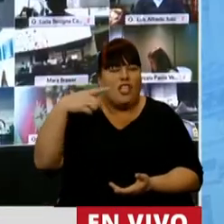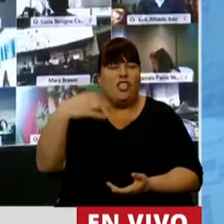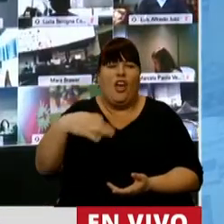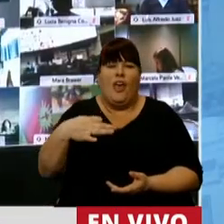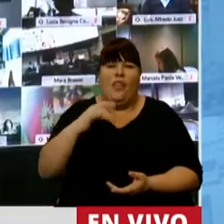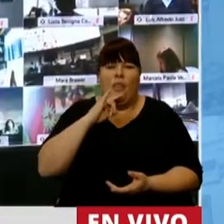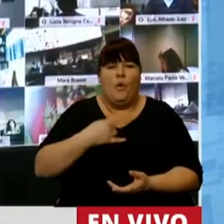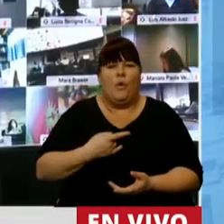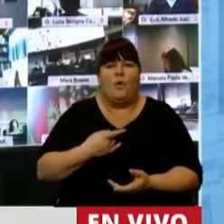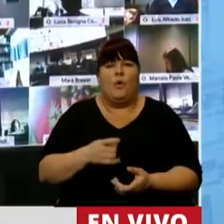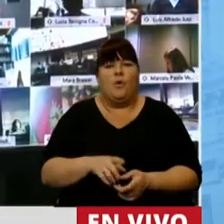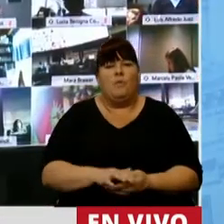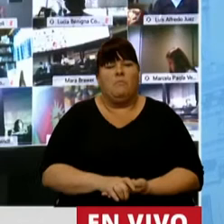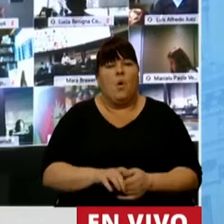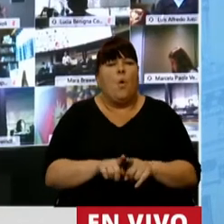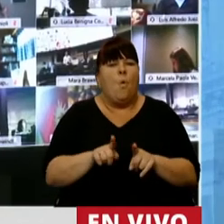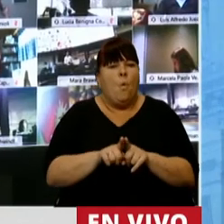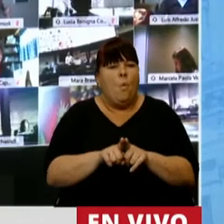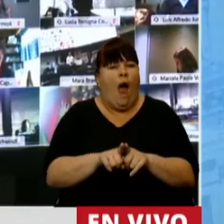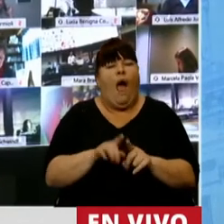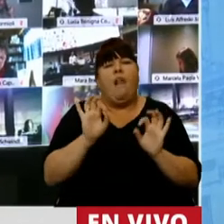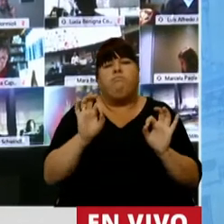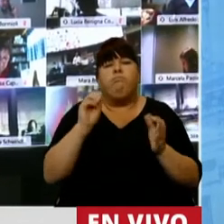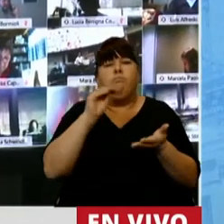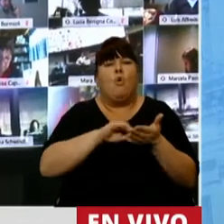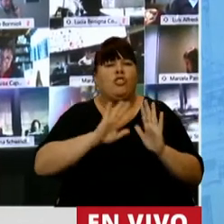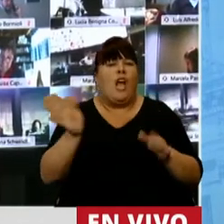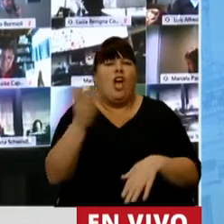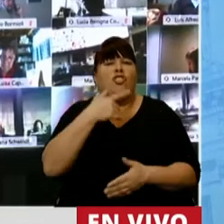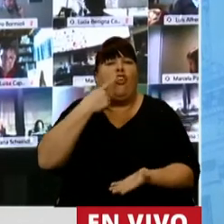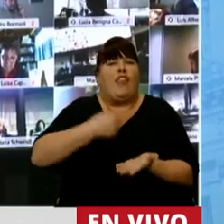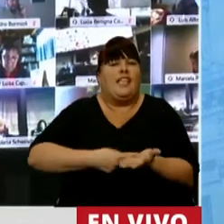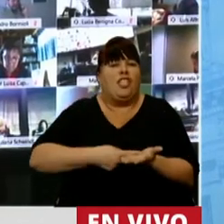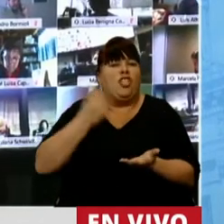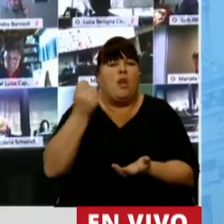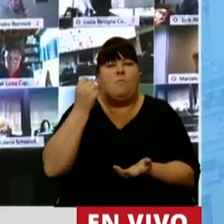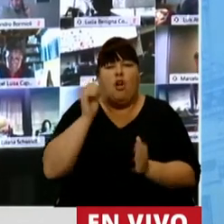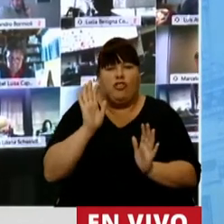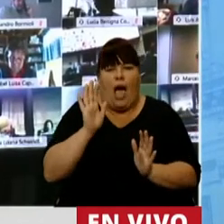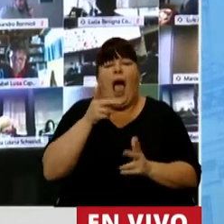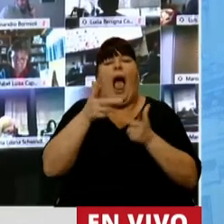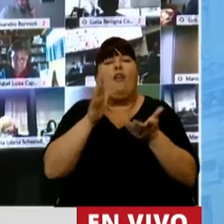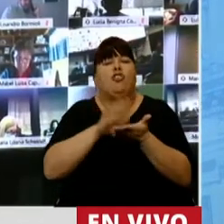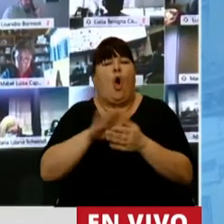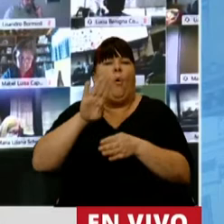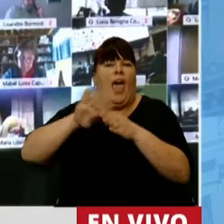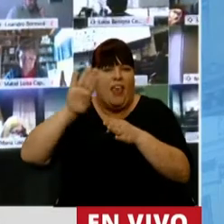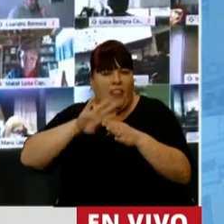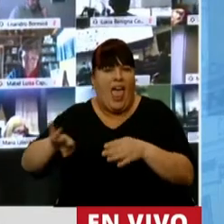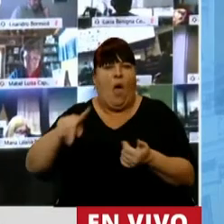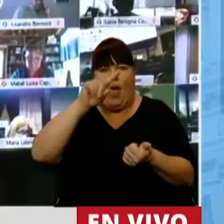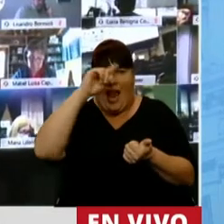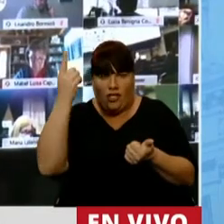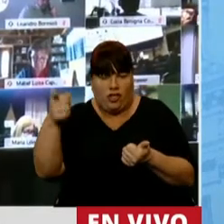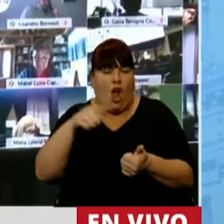que dejar como que está comprendido que todas las decisiones importantes cuando se refiere al endeudamiento de la